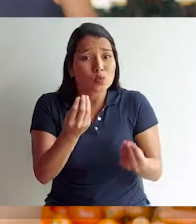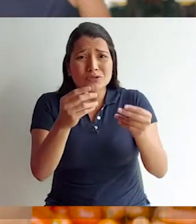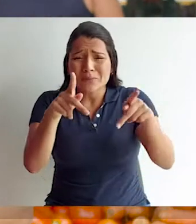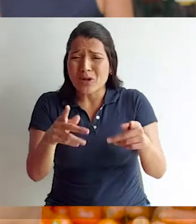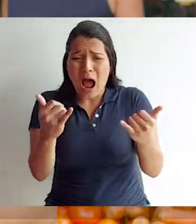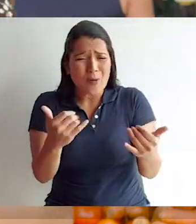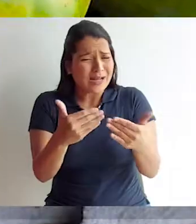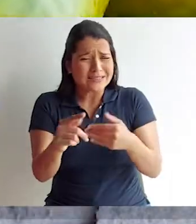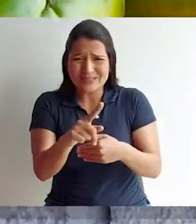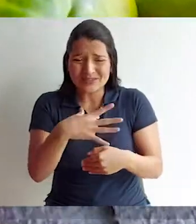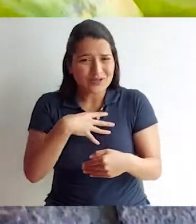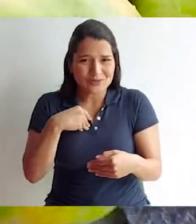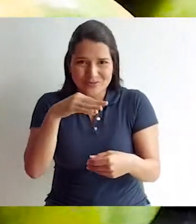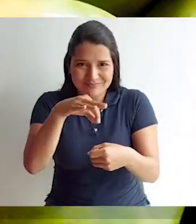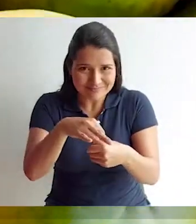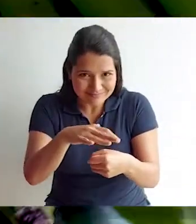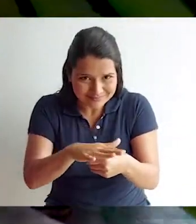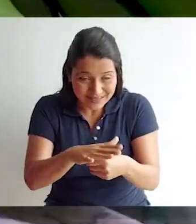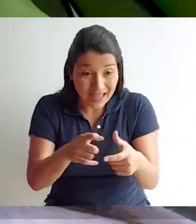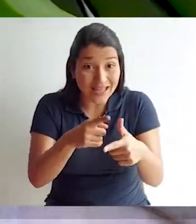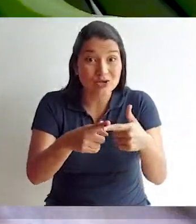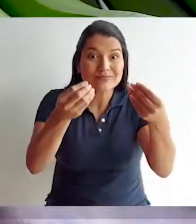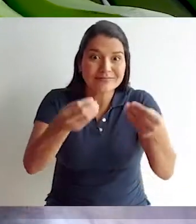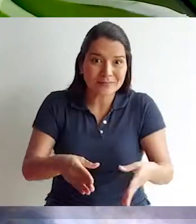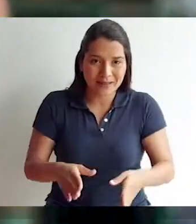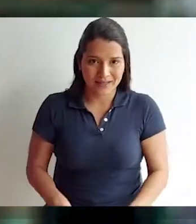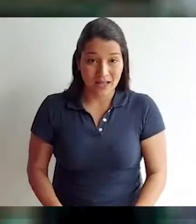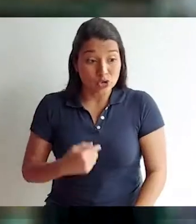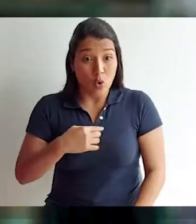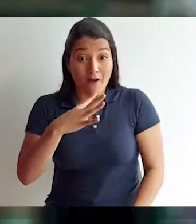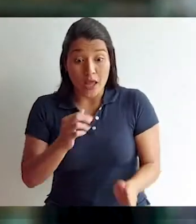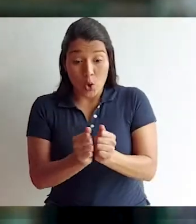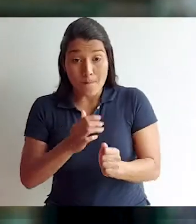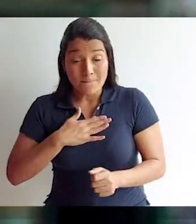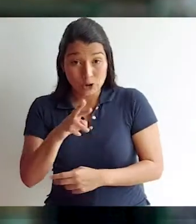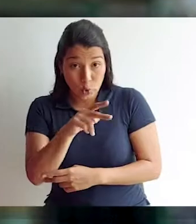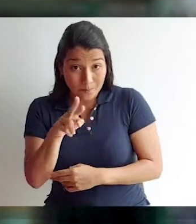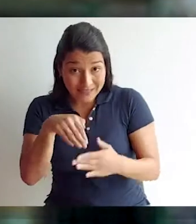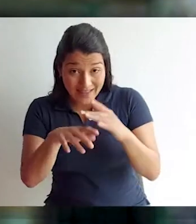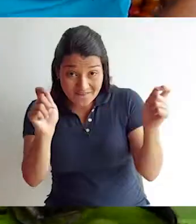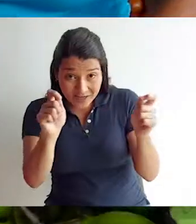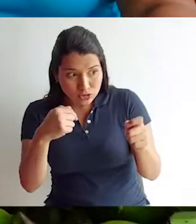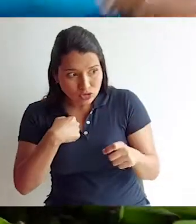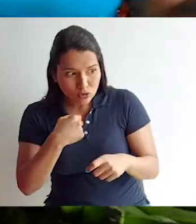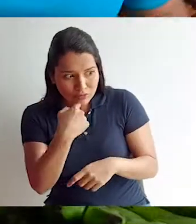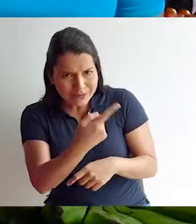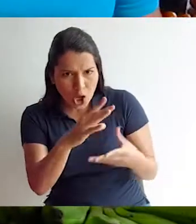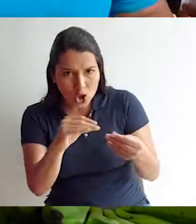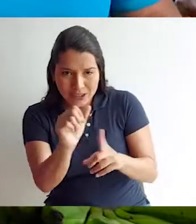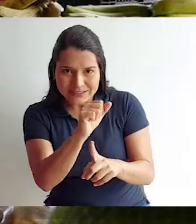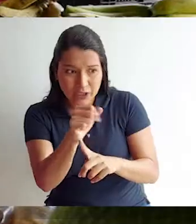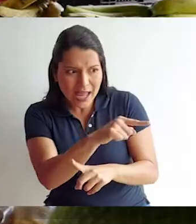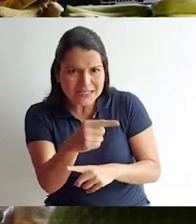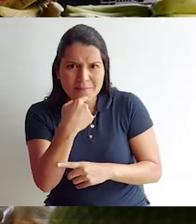gente que ya no le gusta casi cultivar, entonces se va perdiendo. Hablé con las compañeras mías de la feria y le conté lo